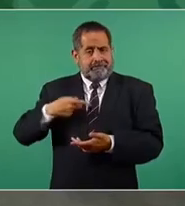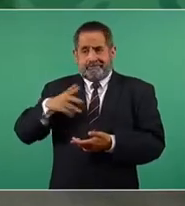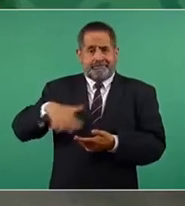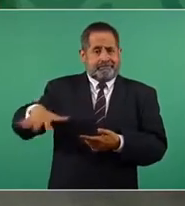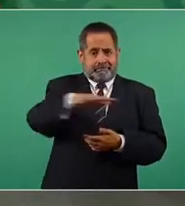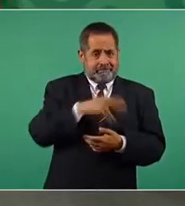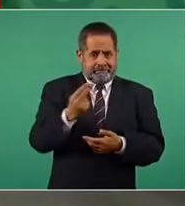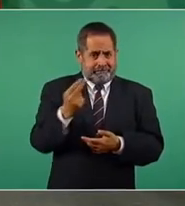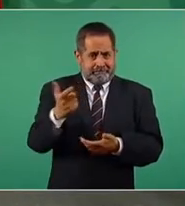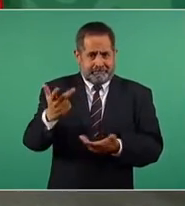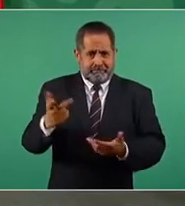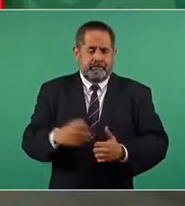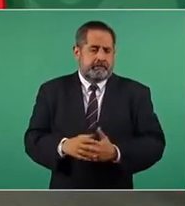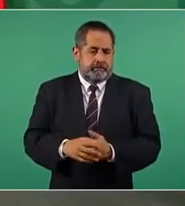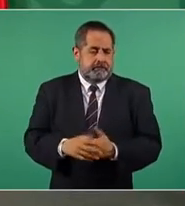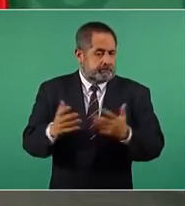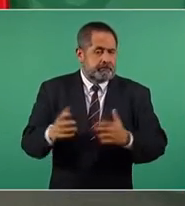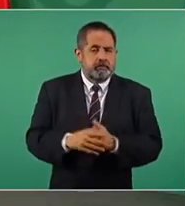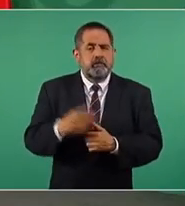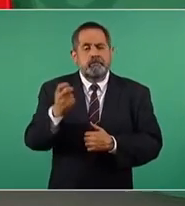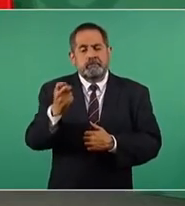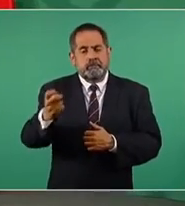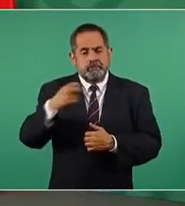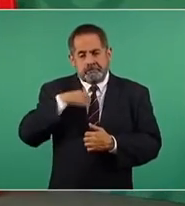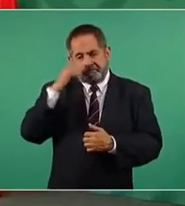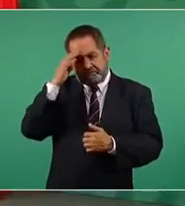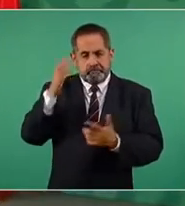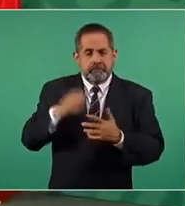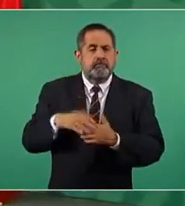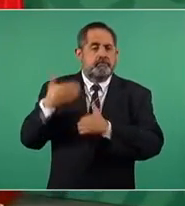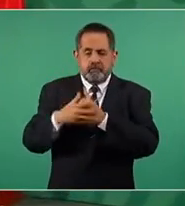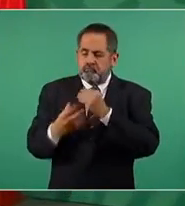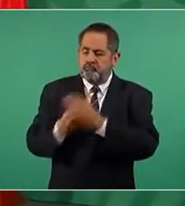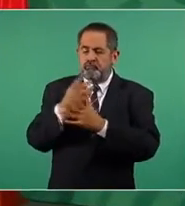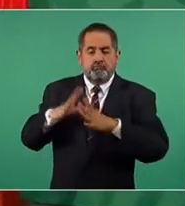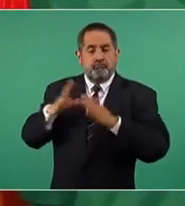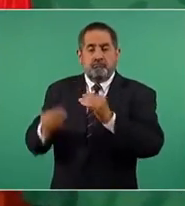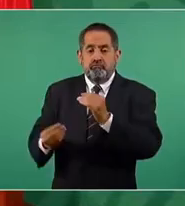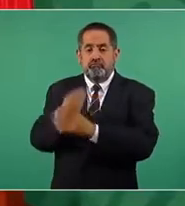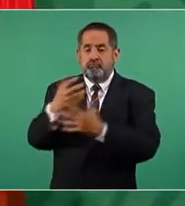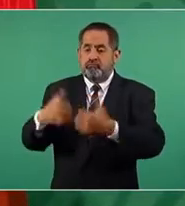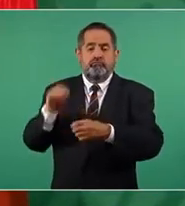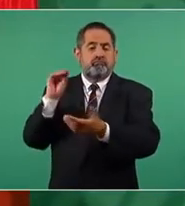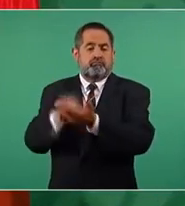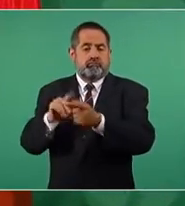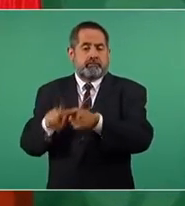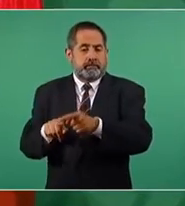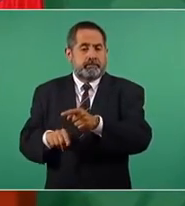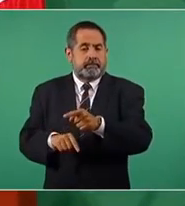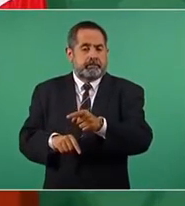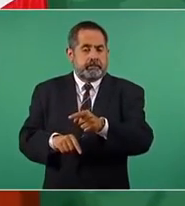entonces, por eso vamos a llevar a cabo esta medida. Son